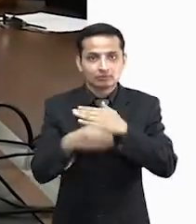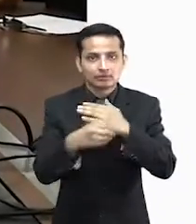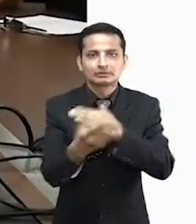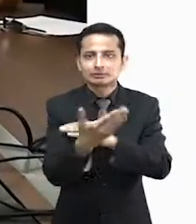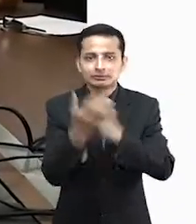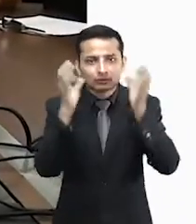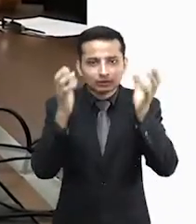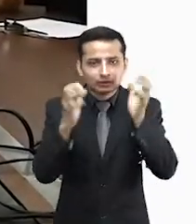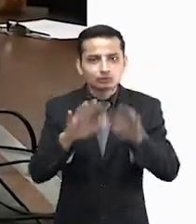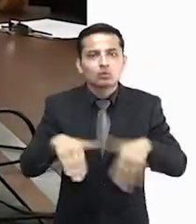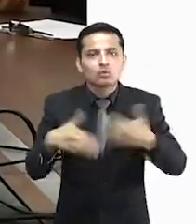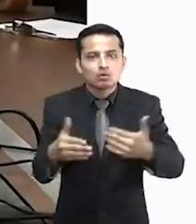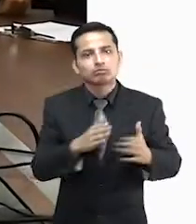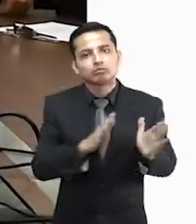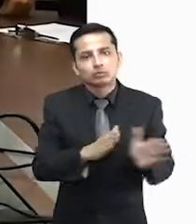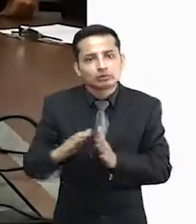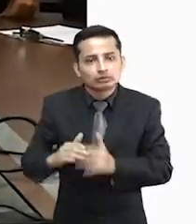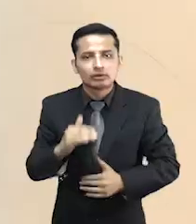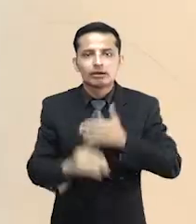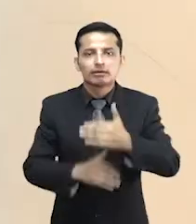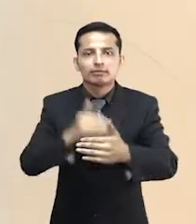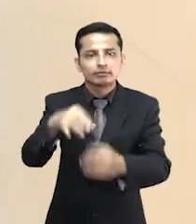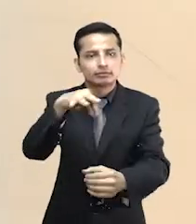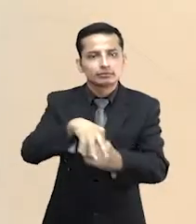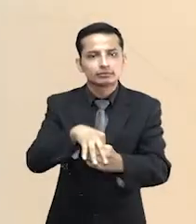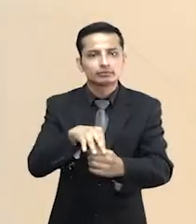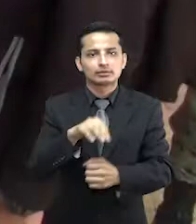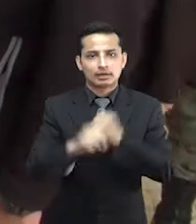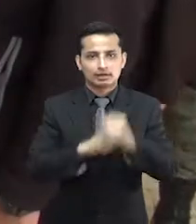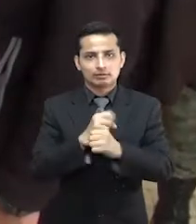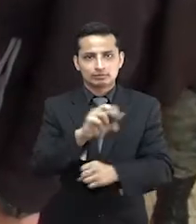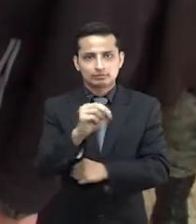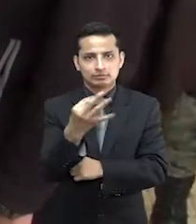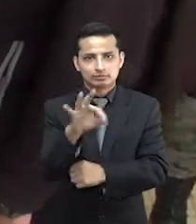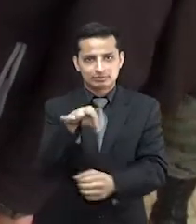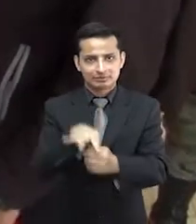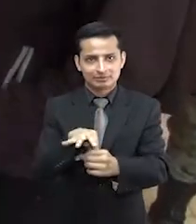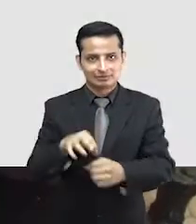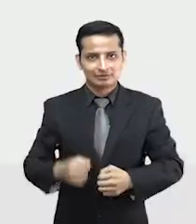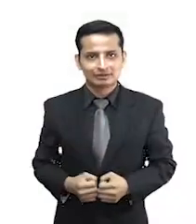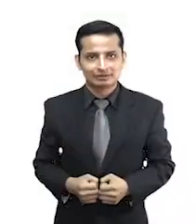sobre los avances en la organización de las elecciones seccionales 2019.